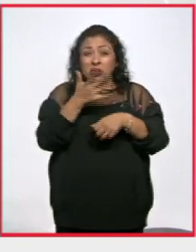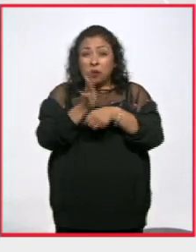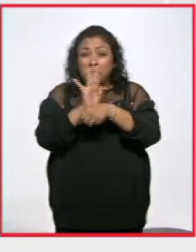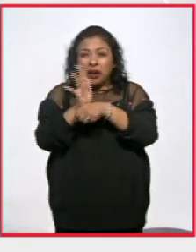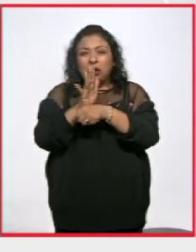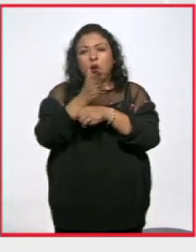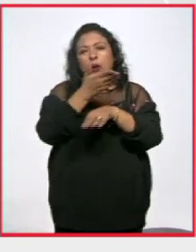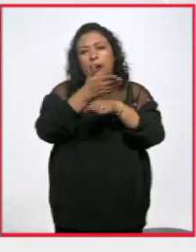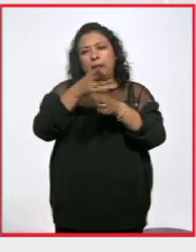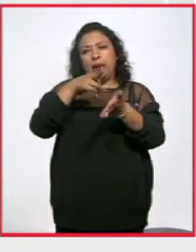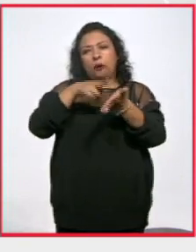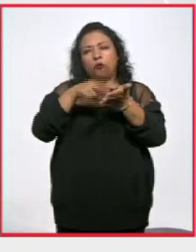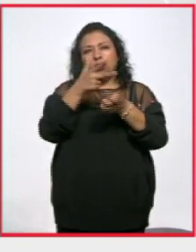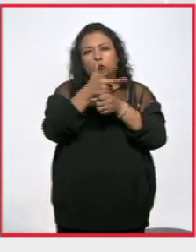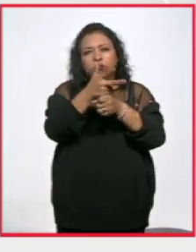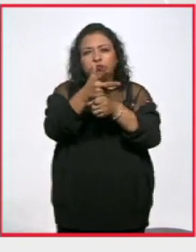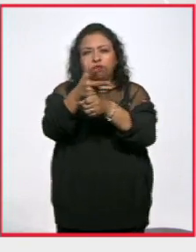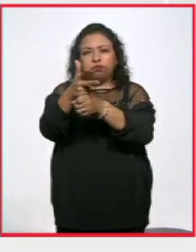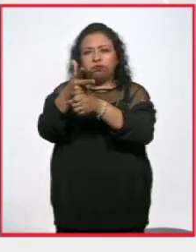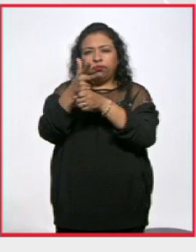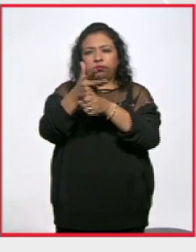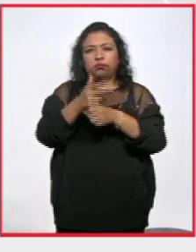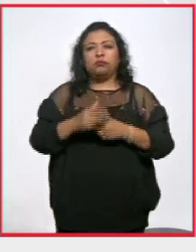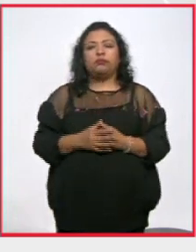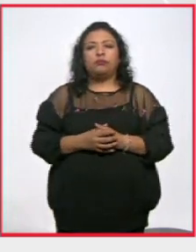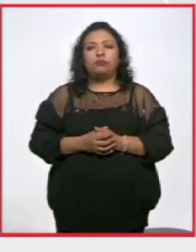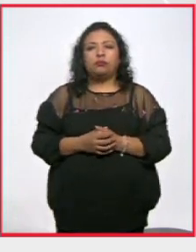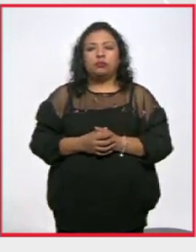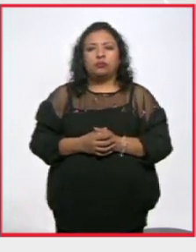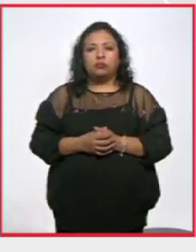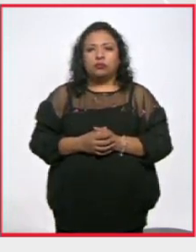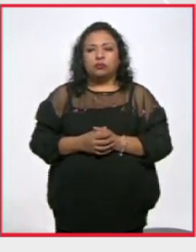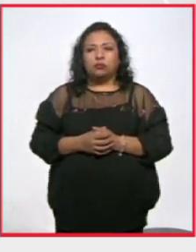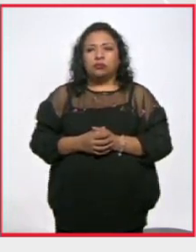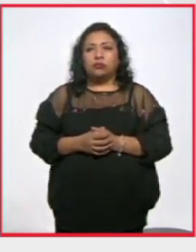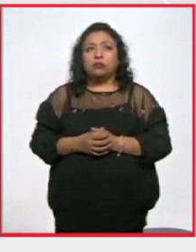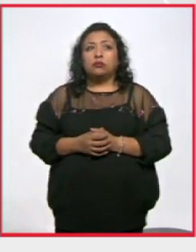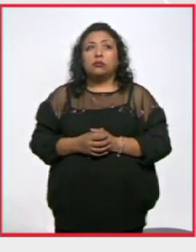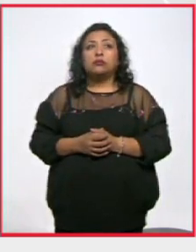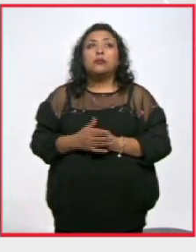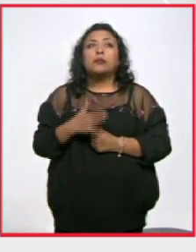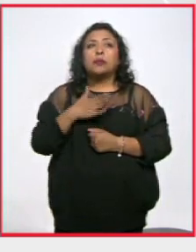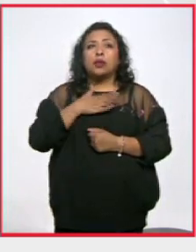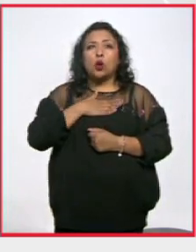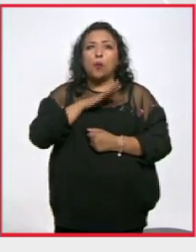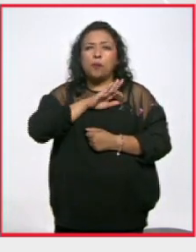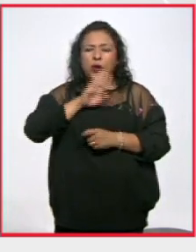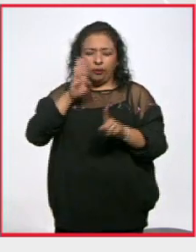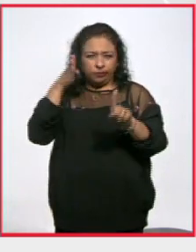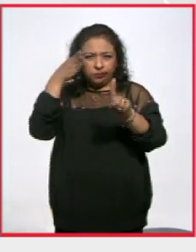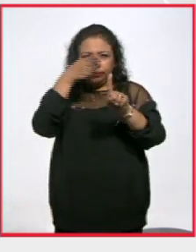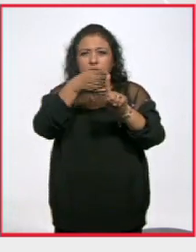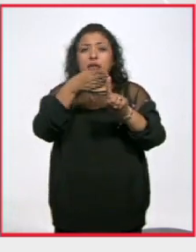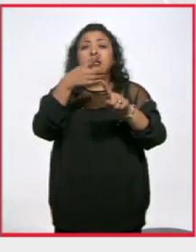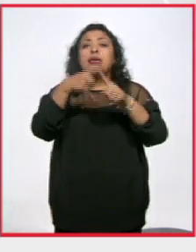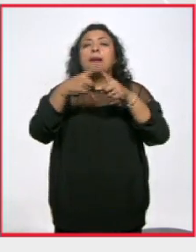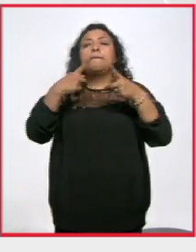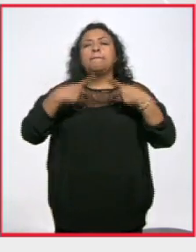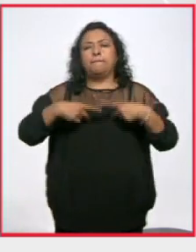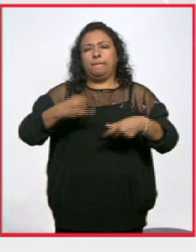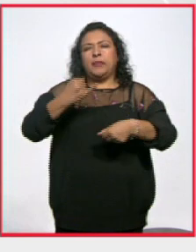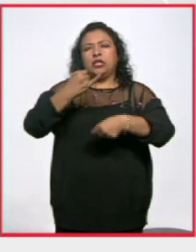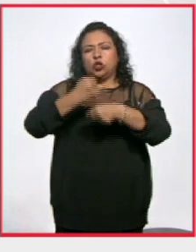filmada en blanco y negro. primer lugar en América Latina de muerte de sacerdotes. Me permite enfocar en los personajes,